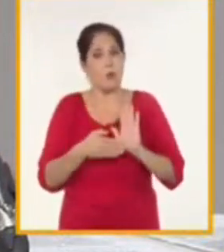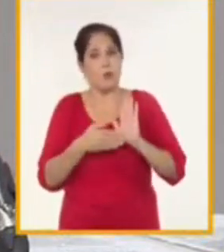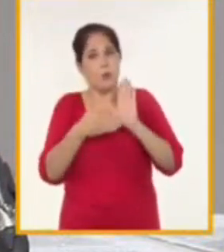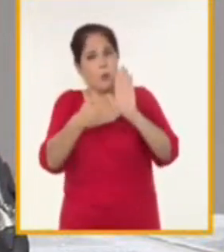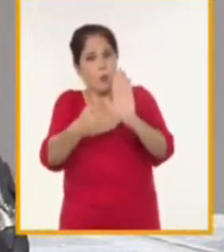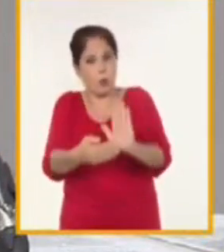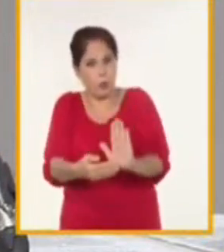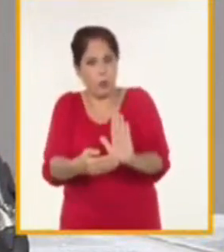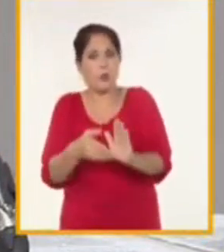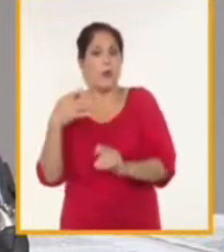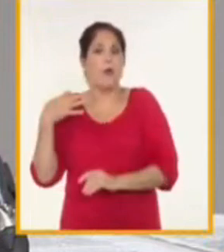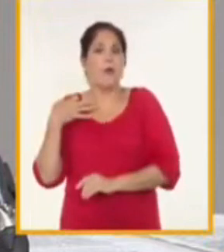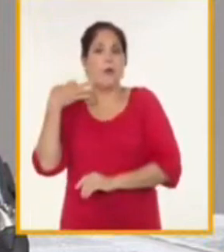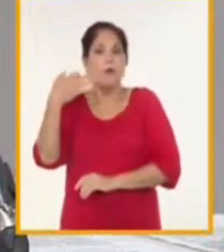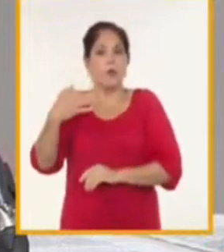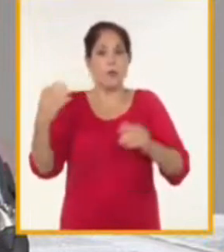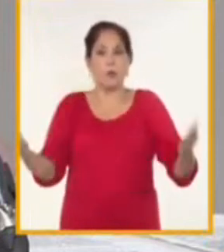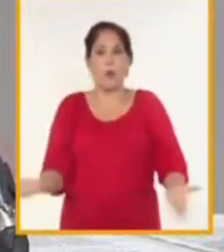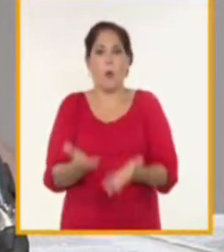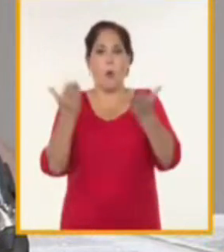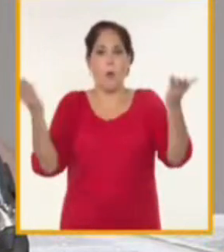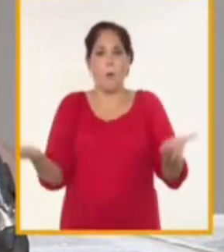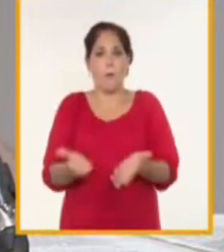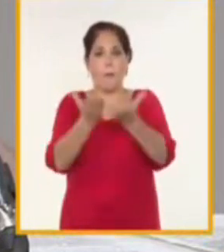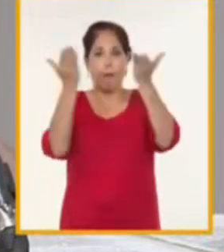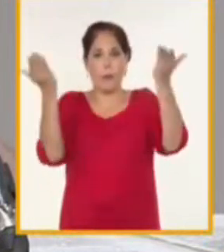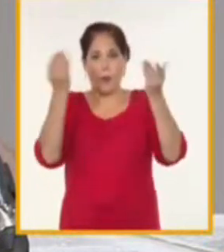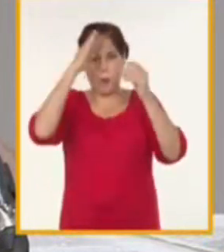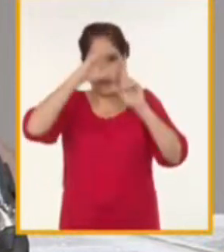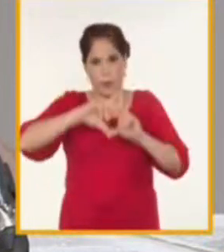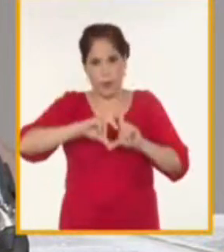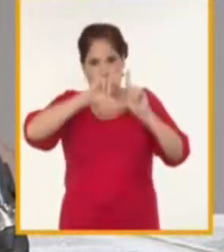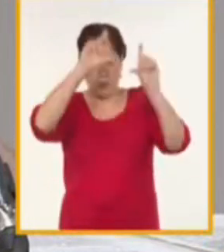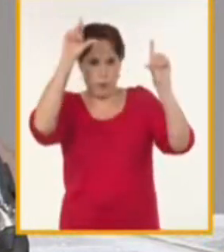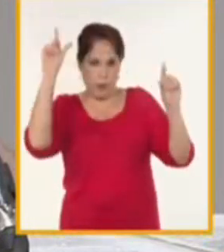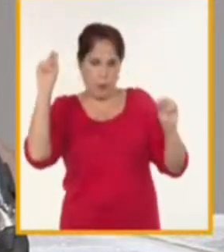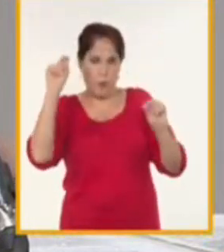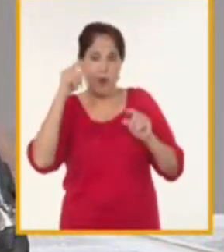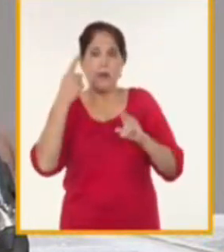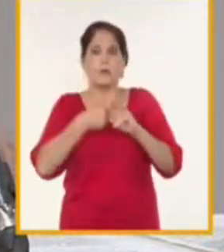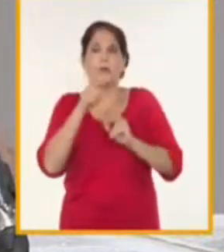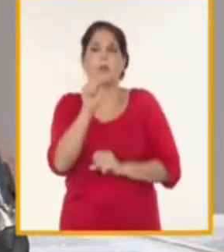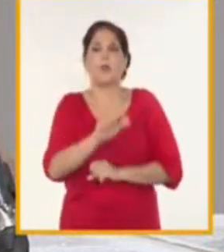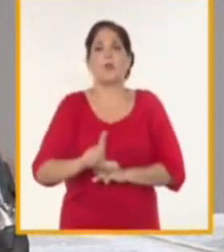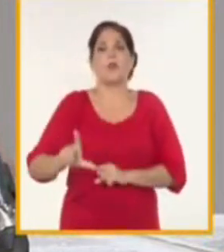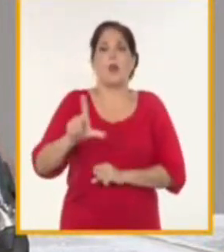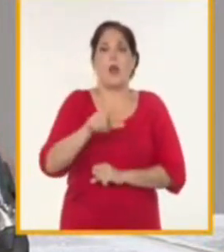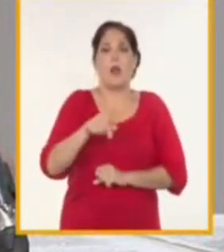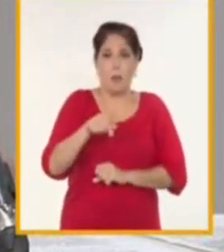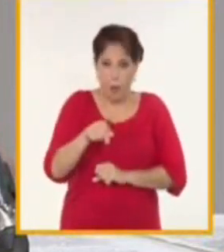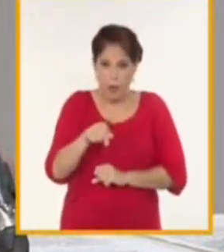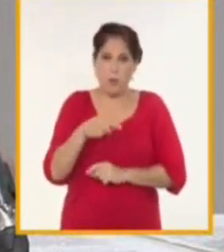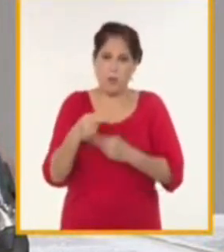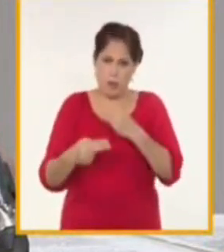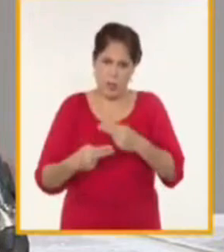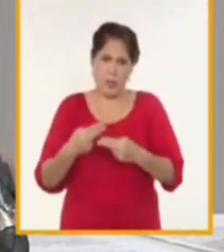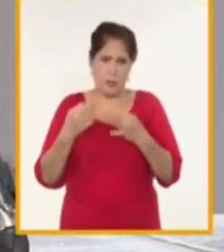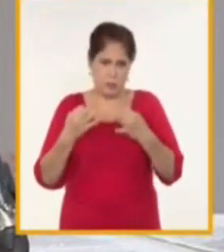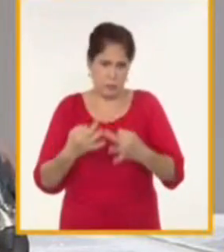del futuro próspero y sostenible de nuestro socialismo y eso se va materializando